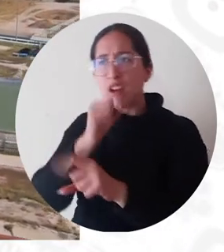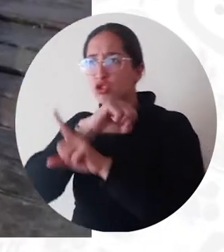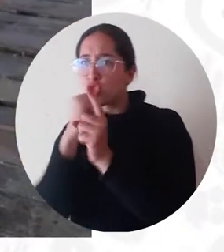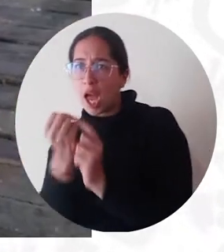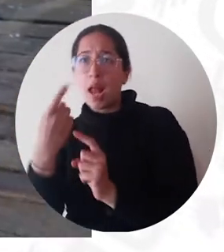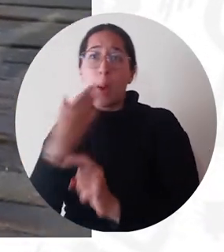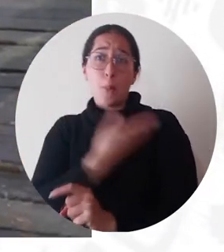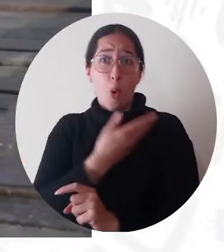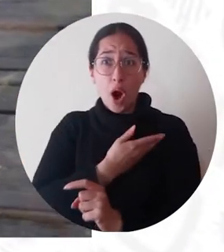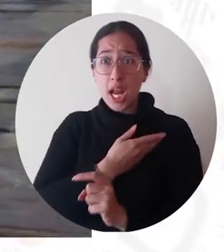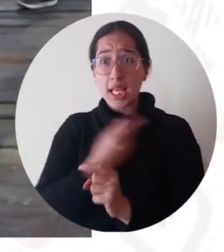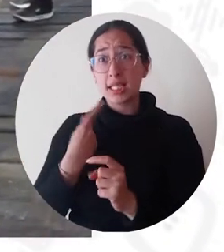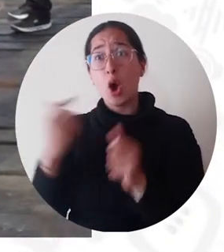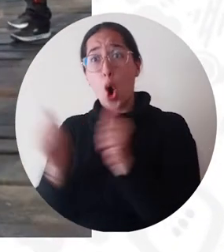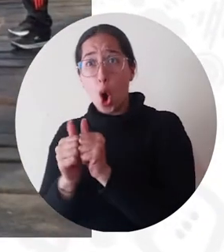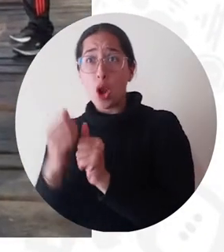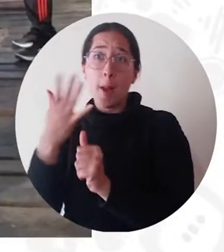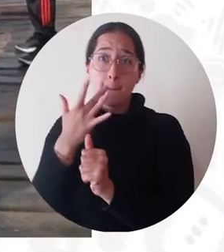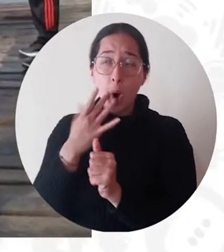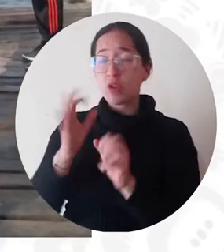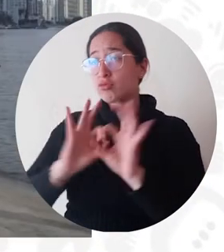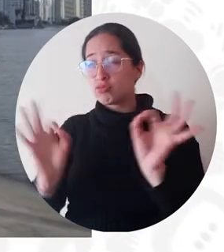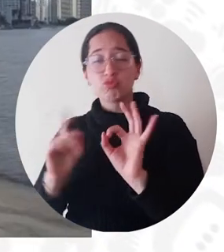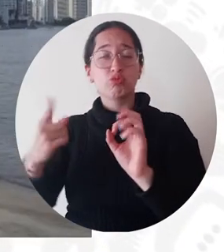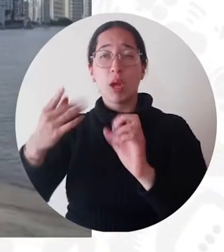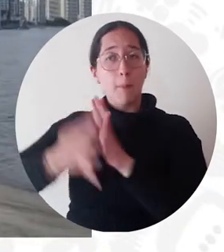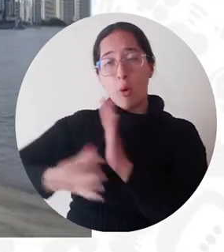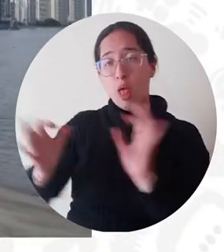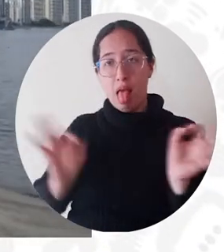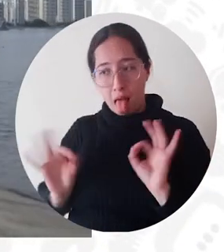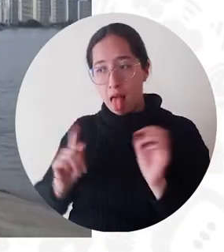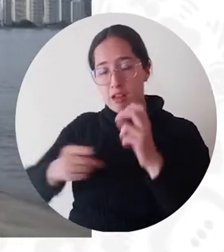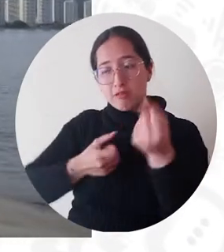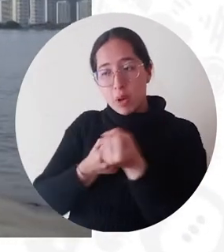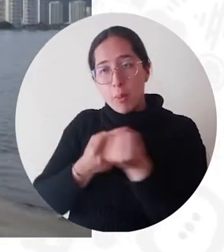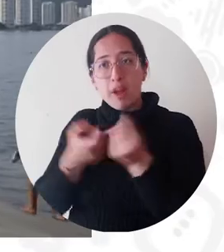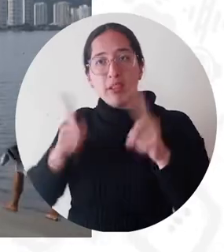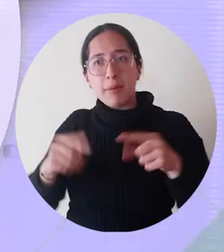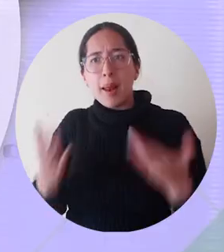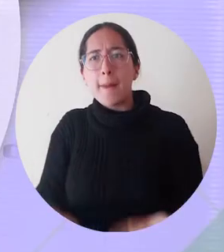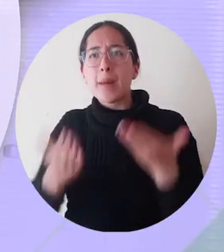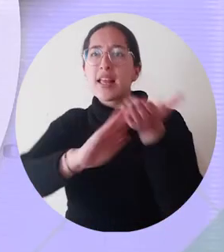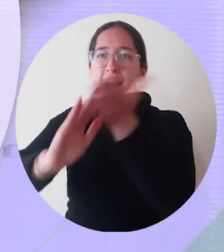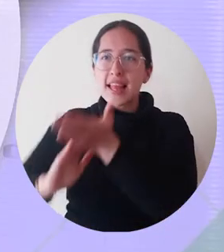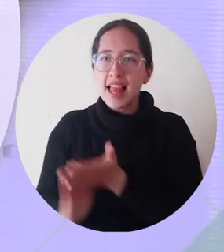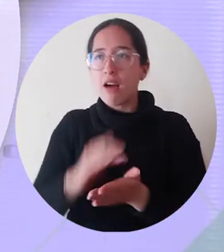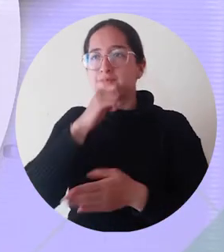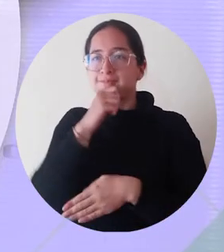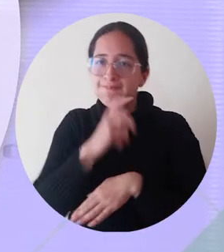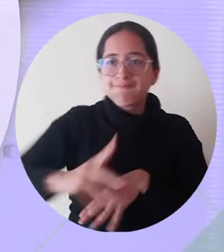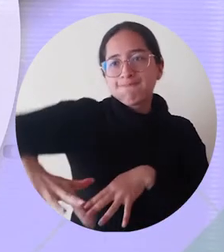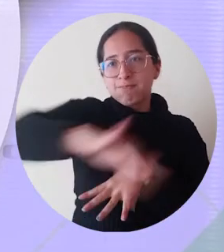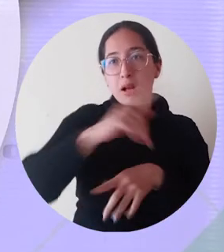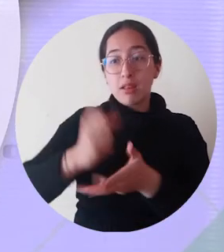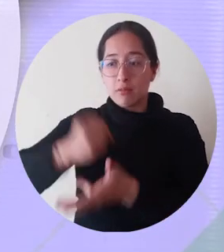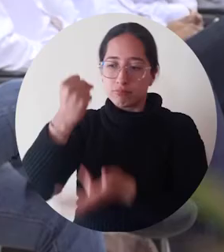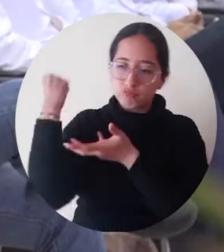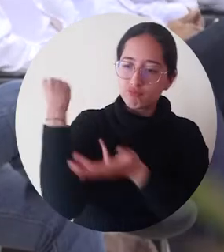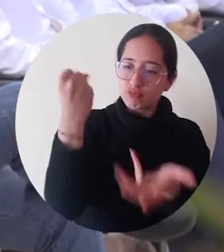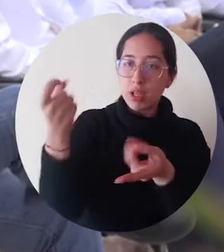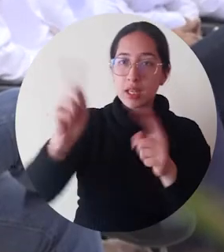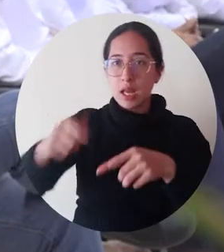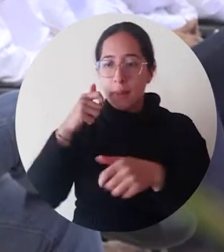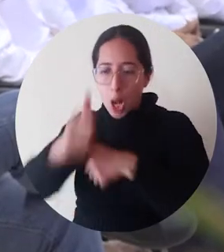con acciones como ferias turísticas y gastronómicas, jornadas de conservación y restauración de playas, entrega de estímulos, acompañamiento y